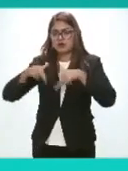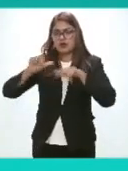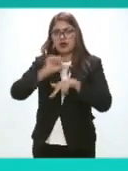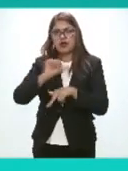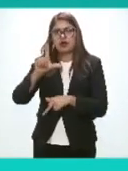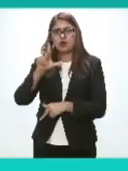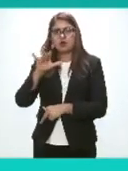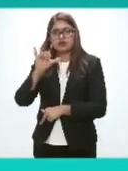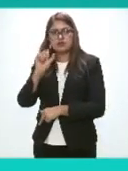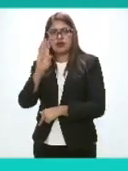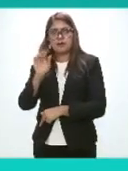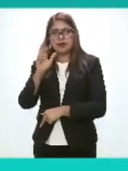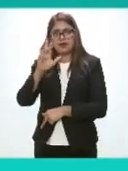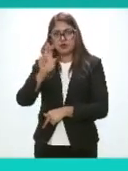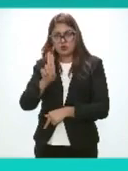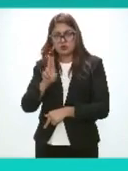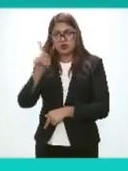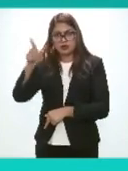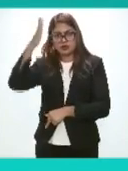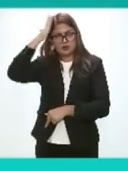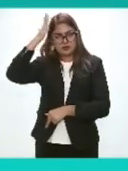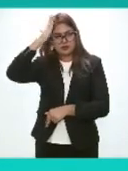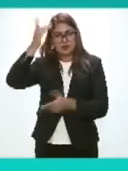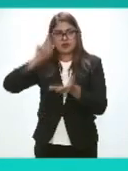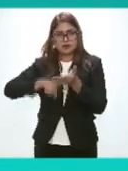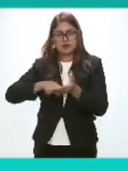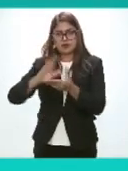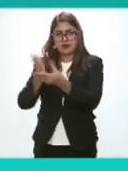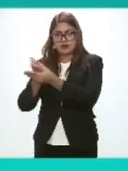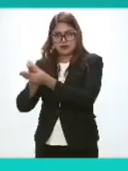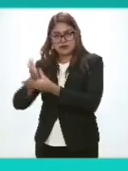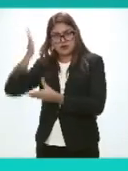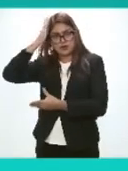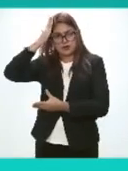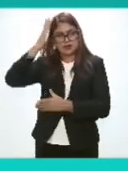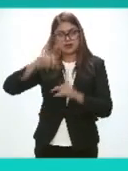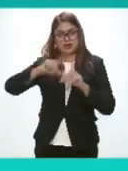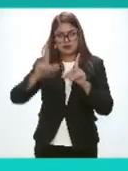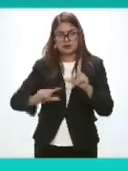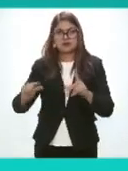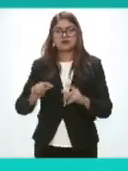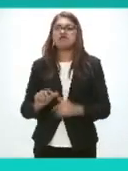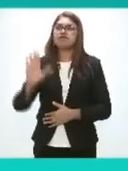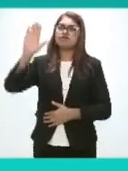General del Archivo General de la Nación Presente Gracias